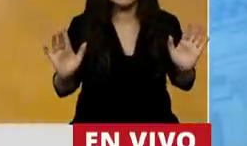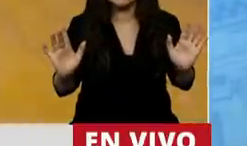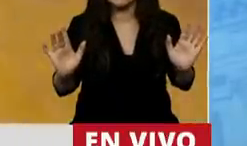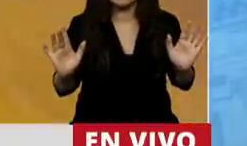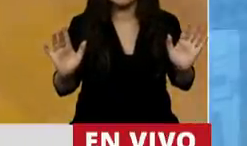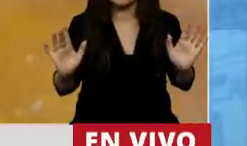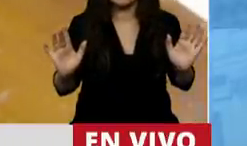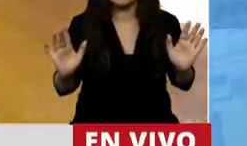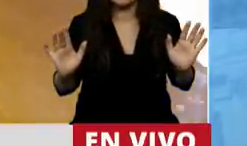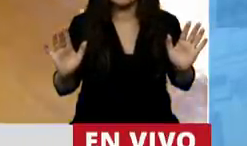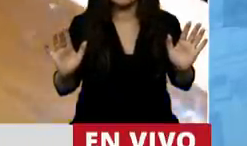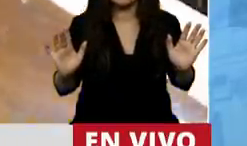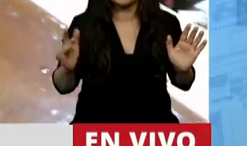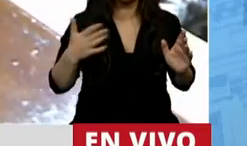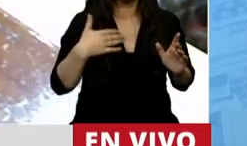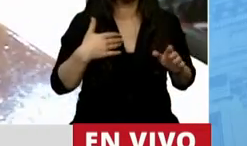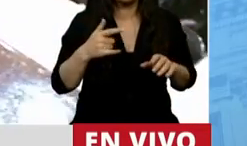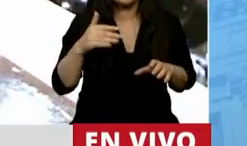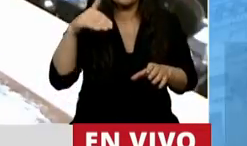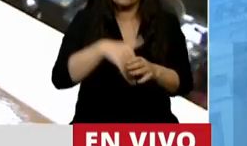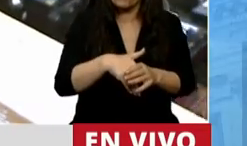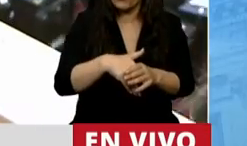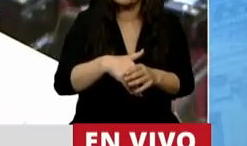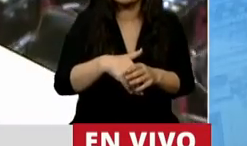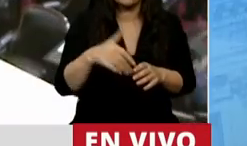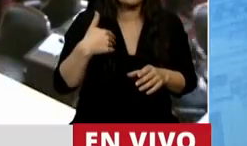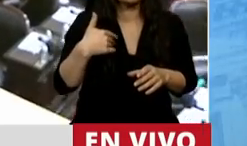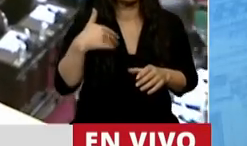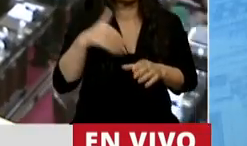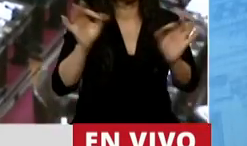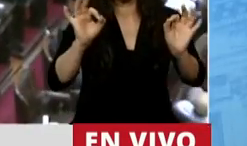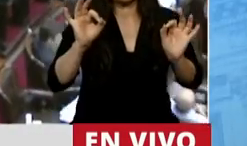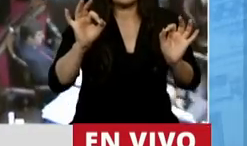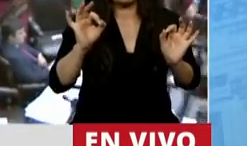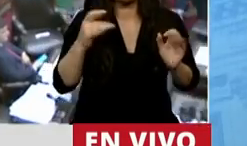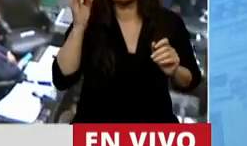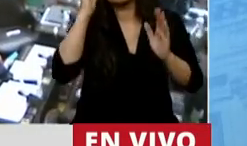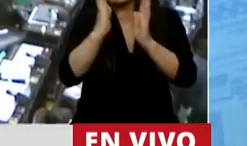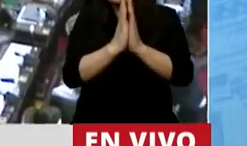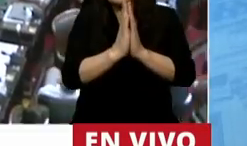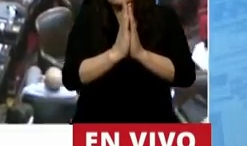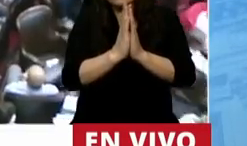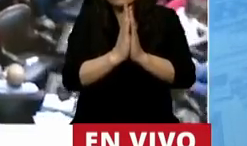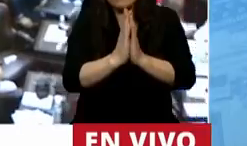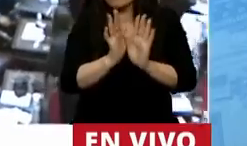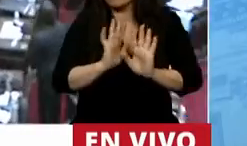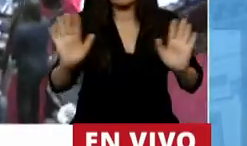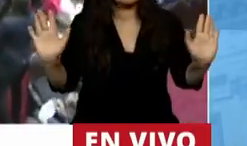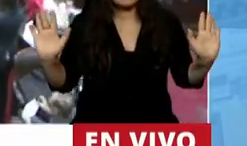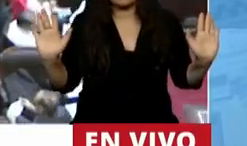Y a la hora de votar me voy a abstener. Les pido disculpas. Nada más, señor Presidente. Gracias,